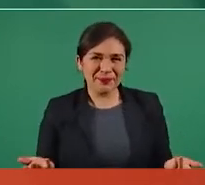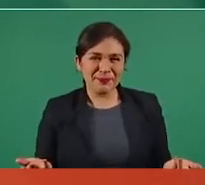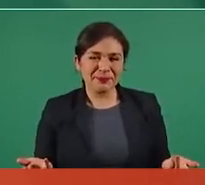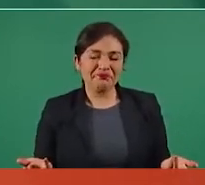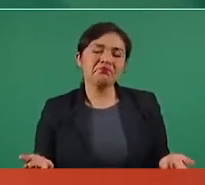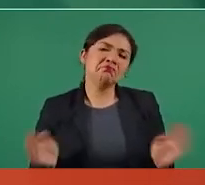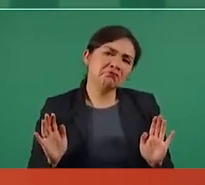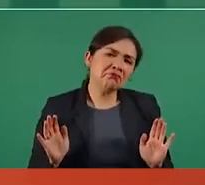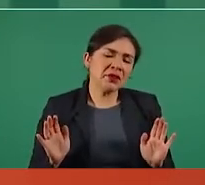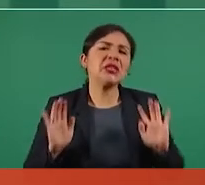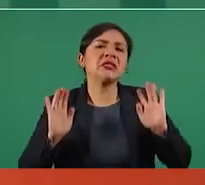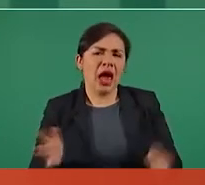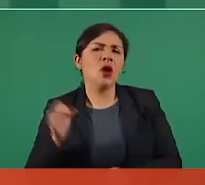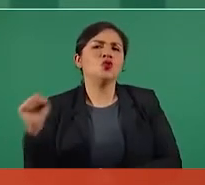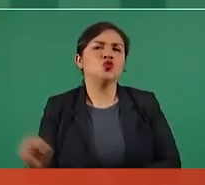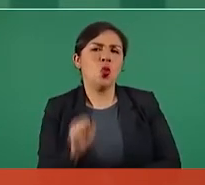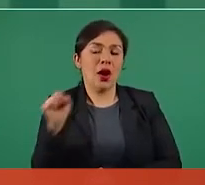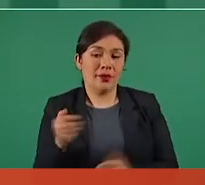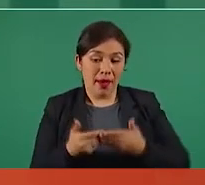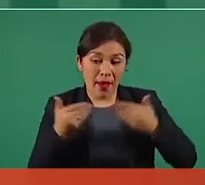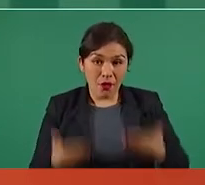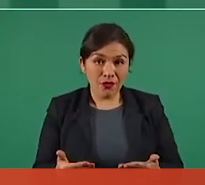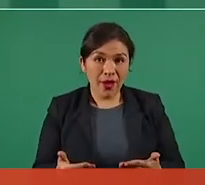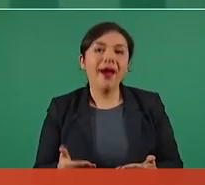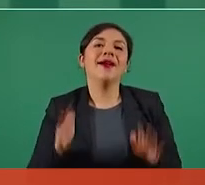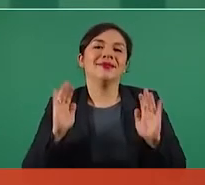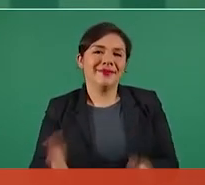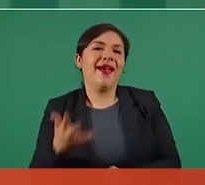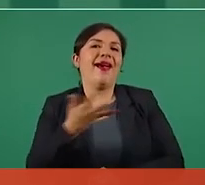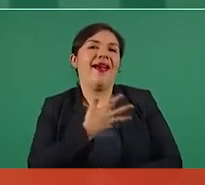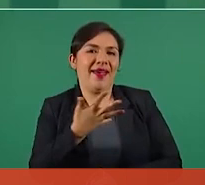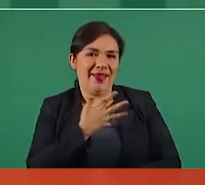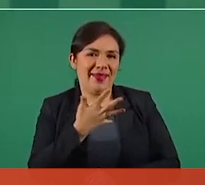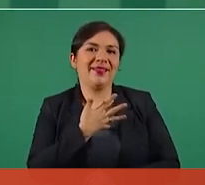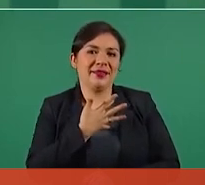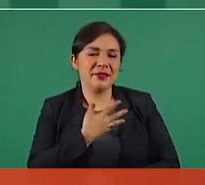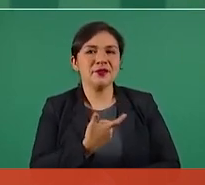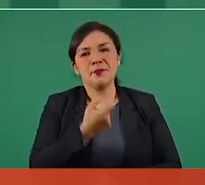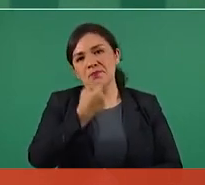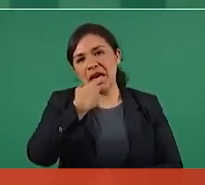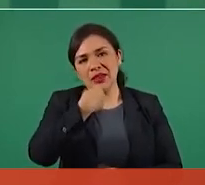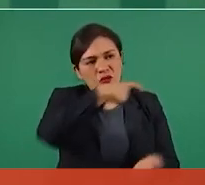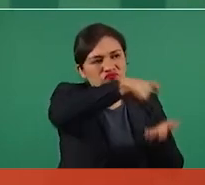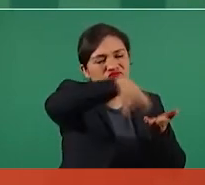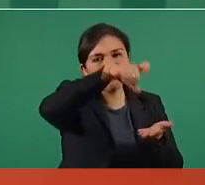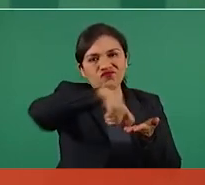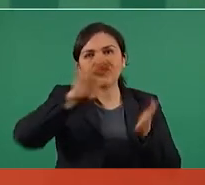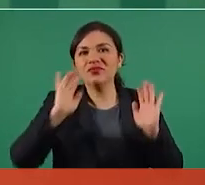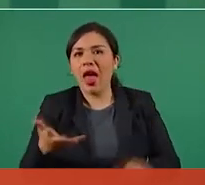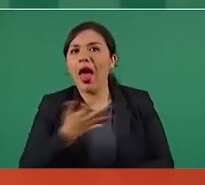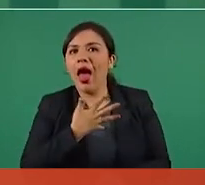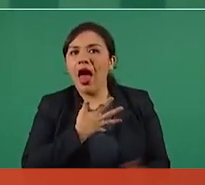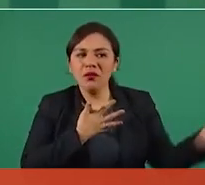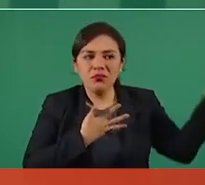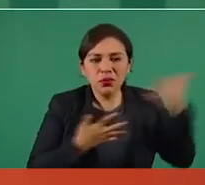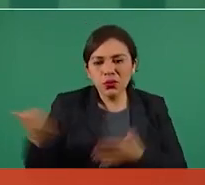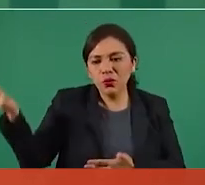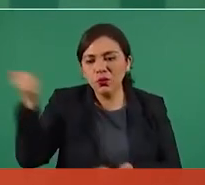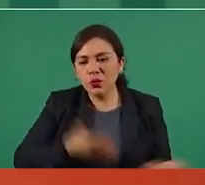afortunadamente ya se tienen los medicamentos. Se